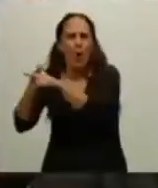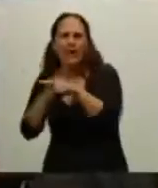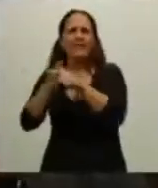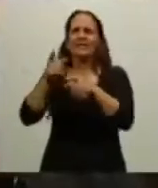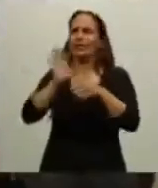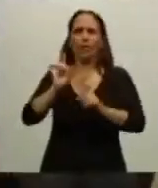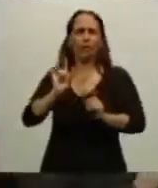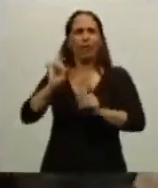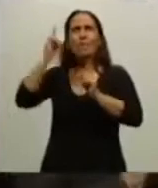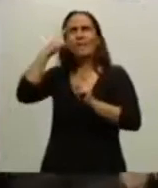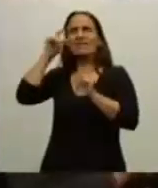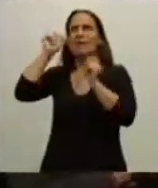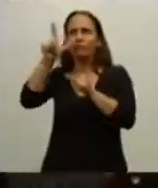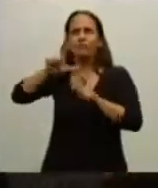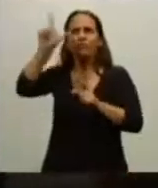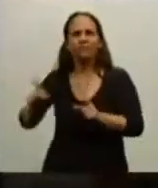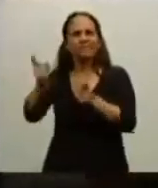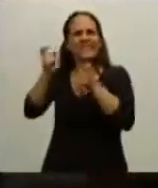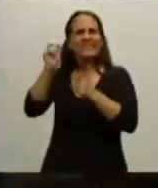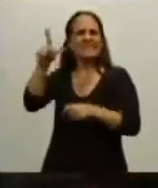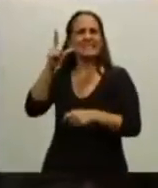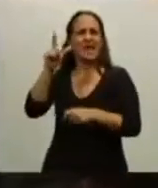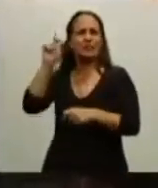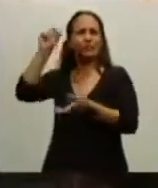ni como región.